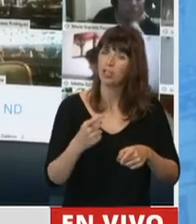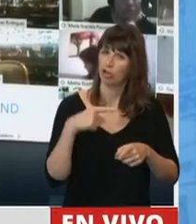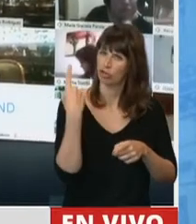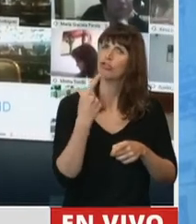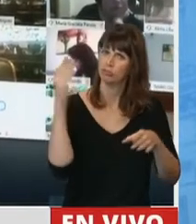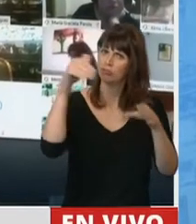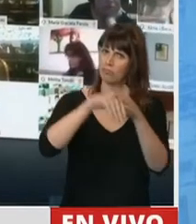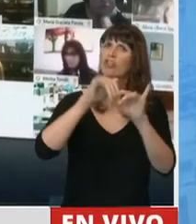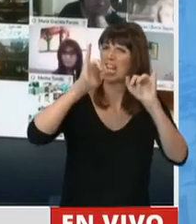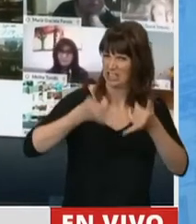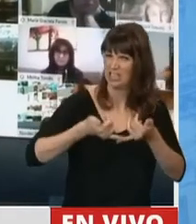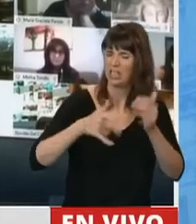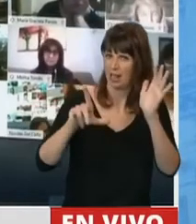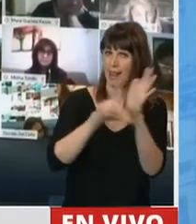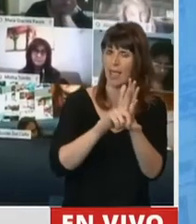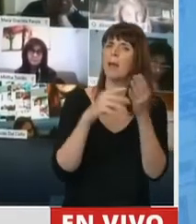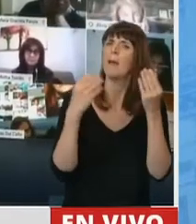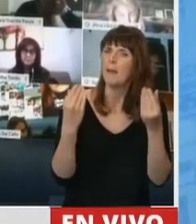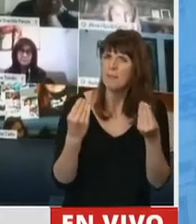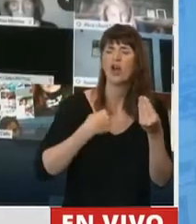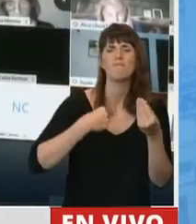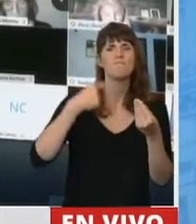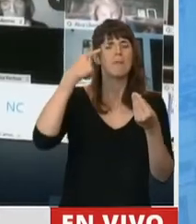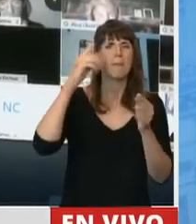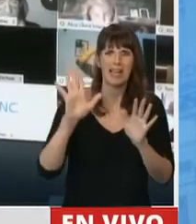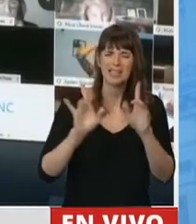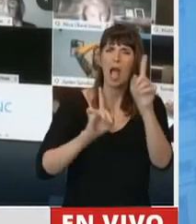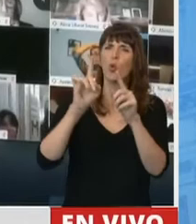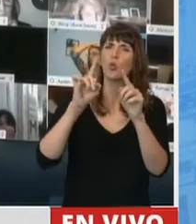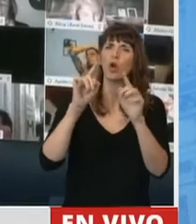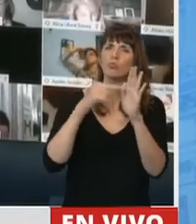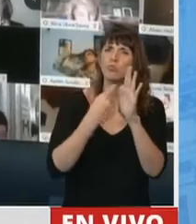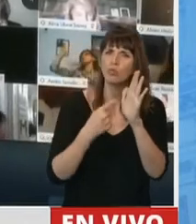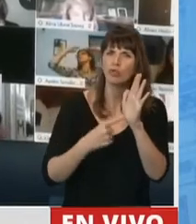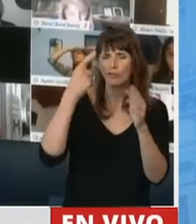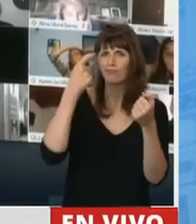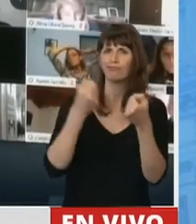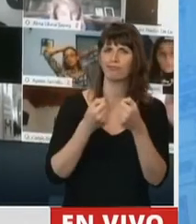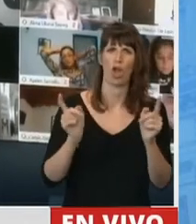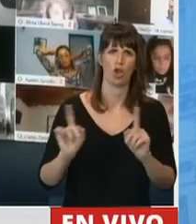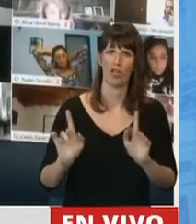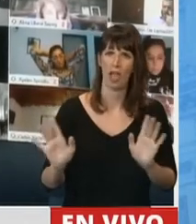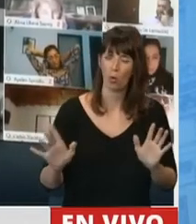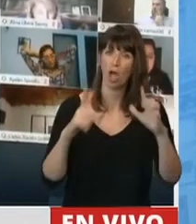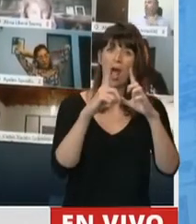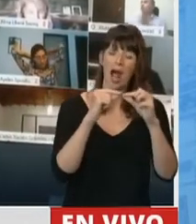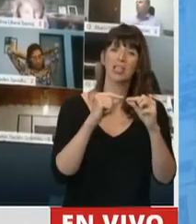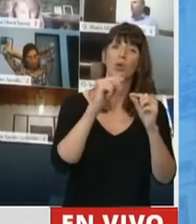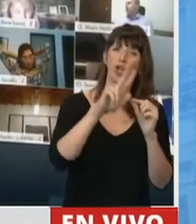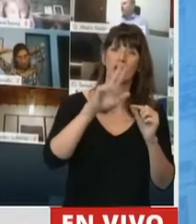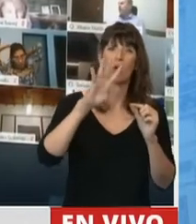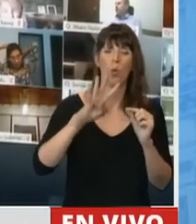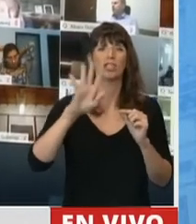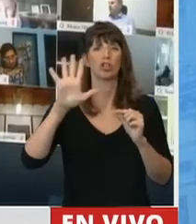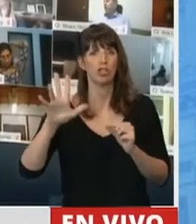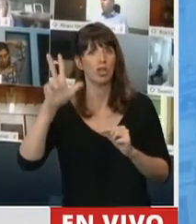general, pero sí creemos que las disidencias que hemos planteado desde el interbloque en el artículo 3, 4, 5,